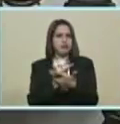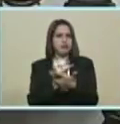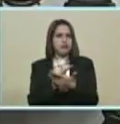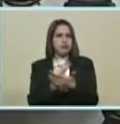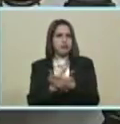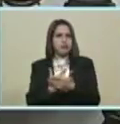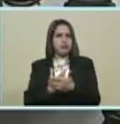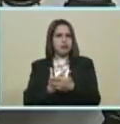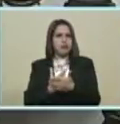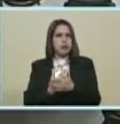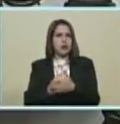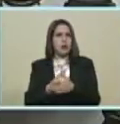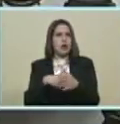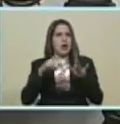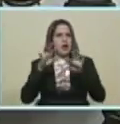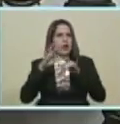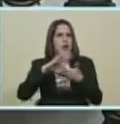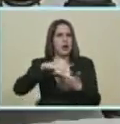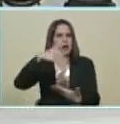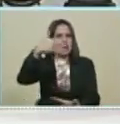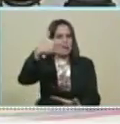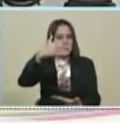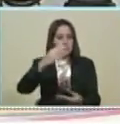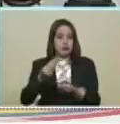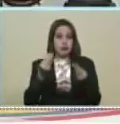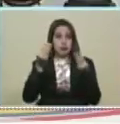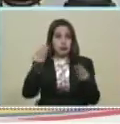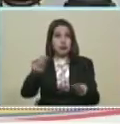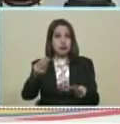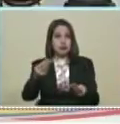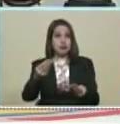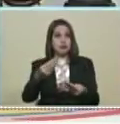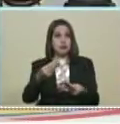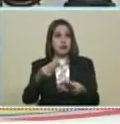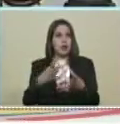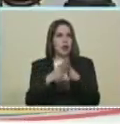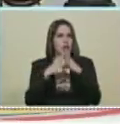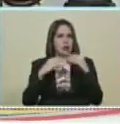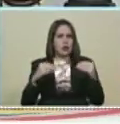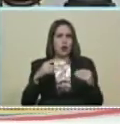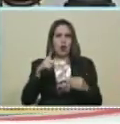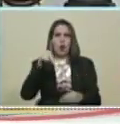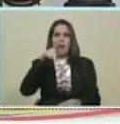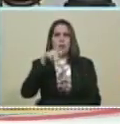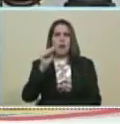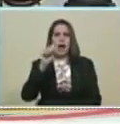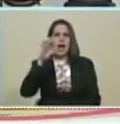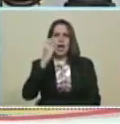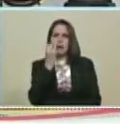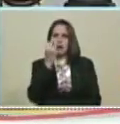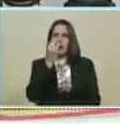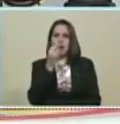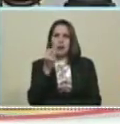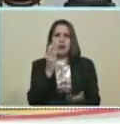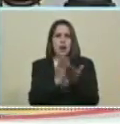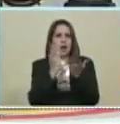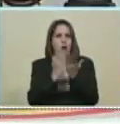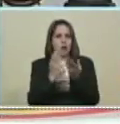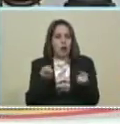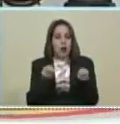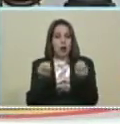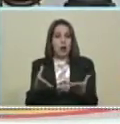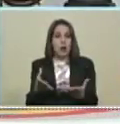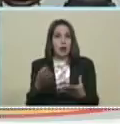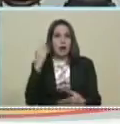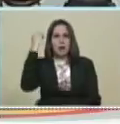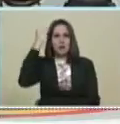El plan El De canaima Que va a continuar Todo El PAE El programa De alimentación Escolar Reforzado Si no